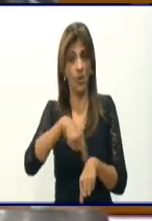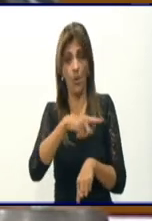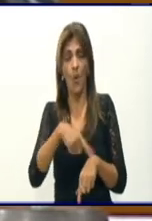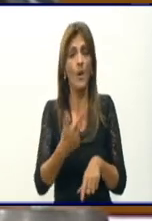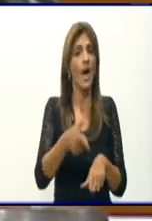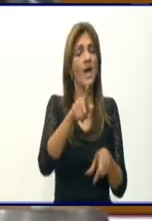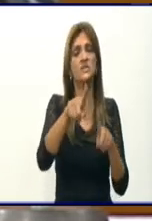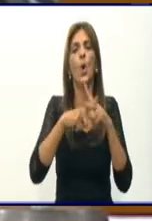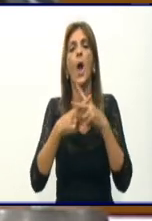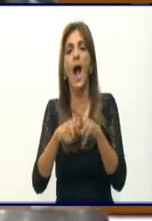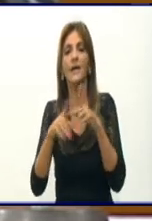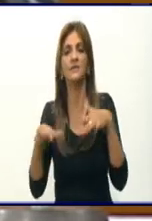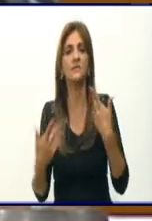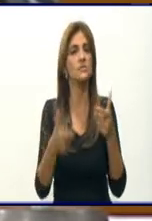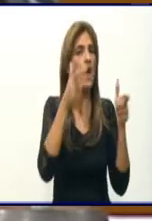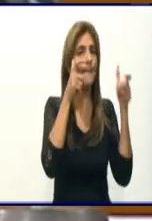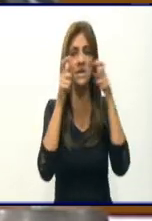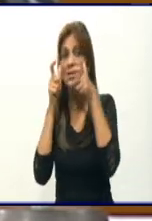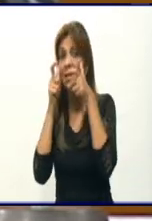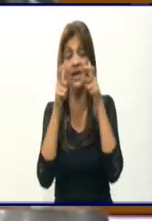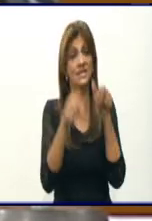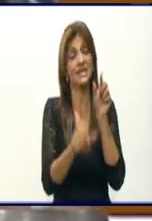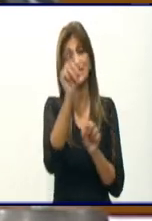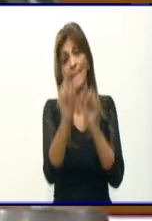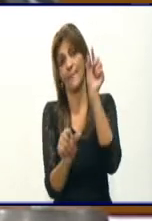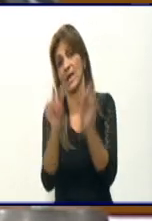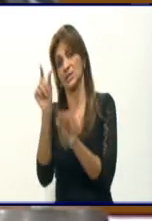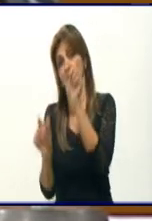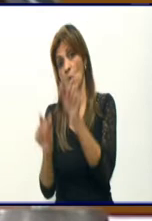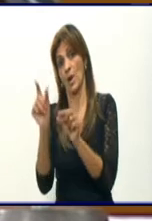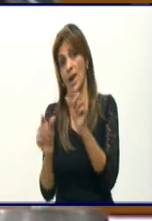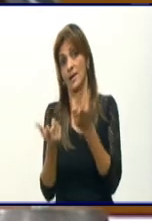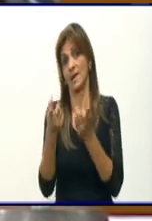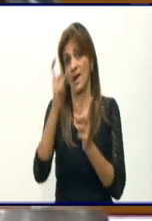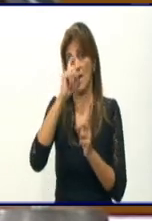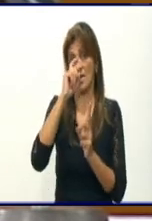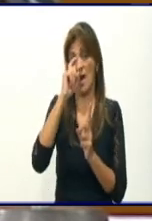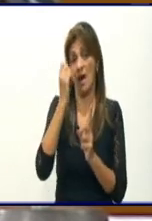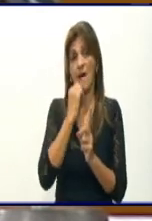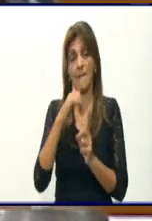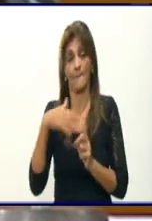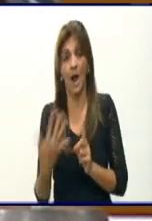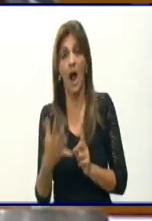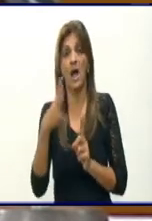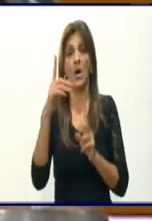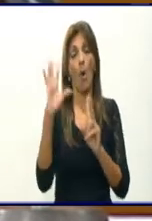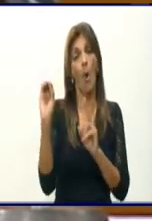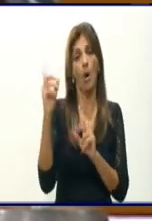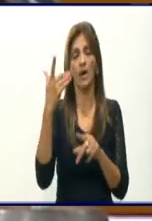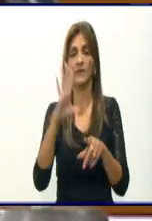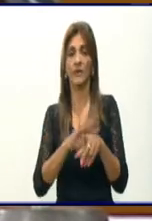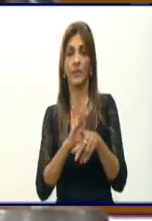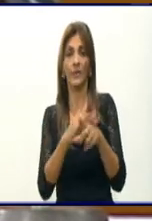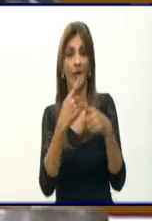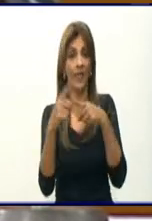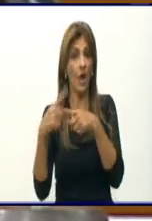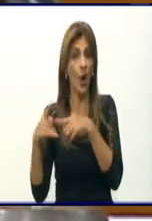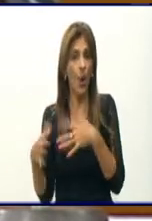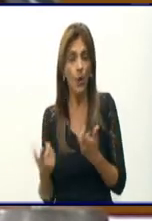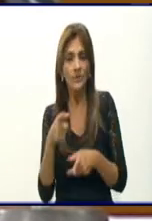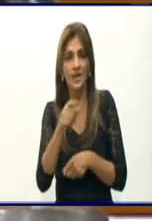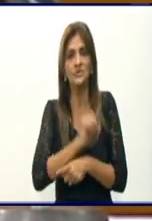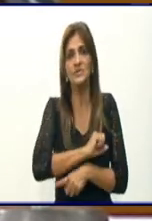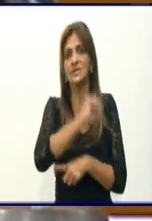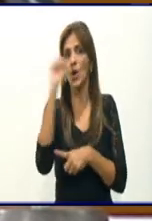intensiva sobre este tipo de pacientes para lograr que ante la aparición de los primeros signos o síntomas de alarma